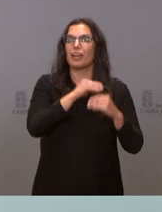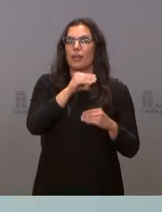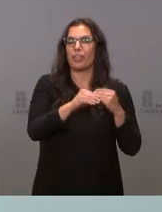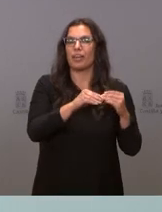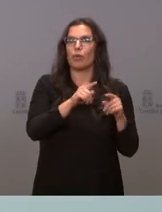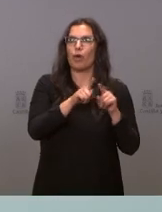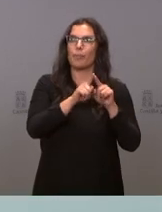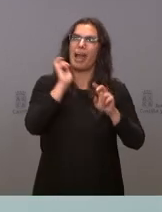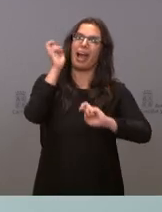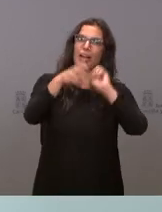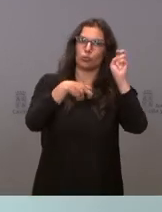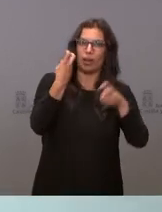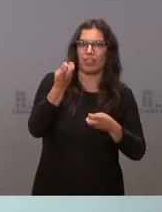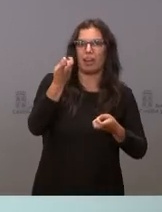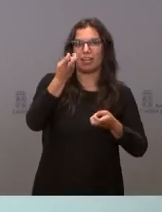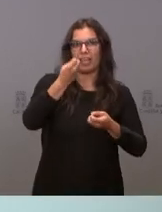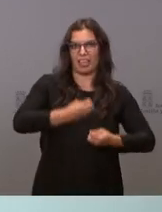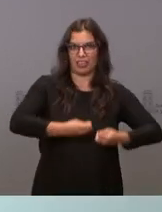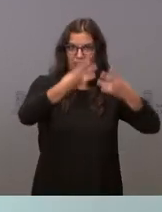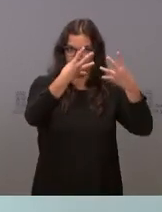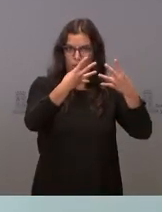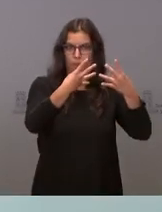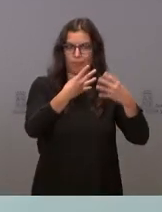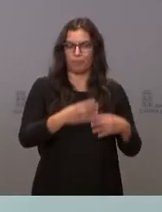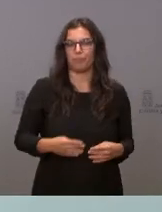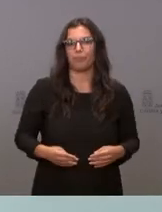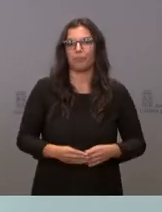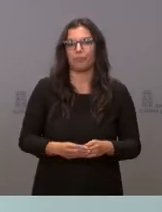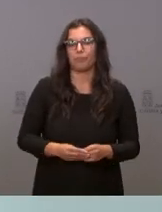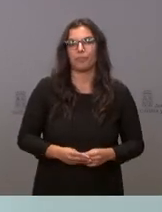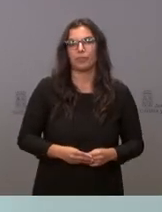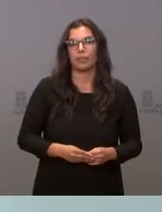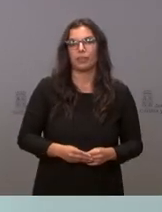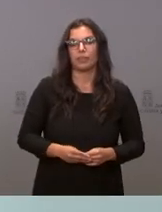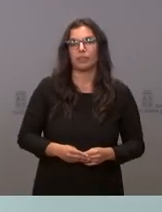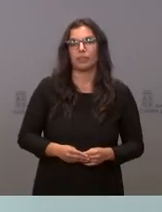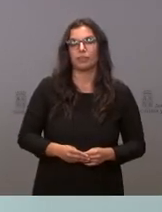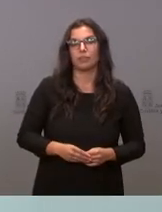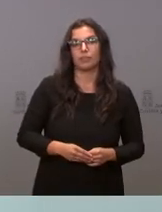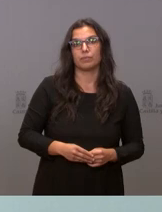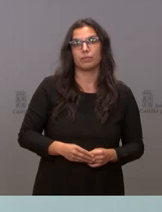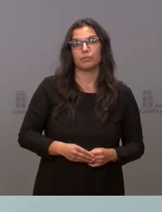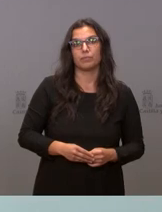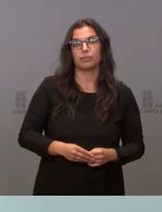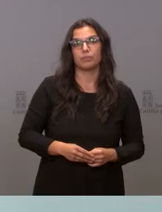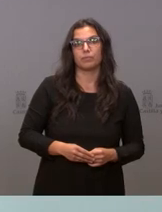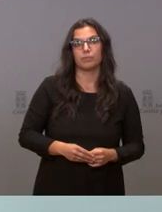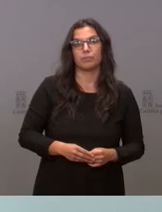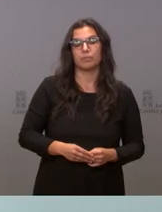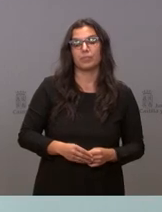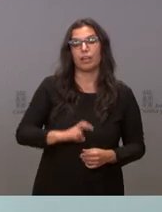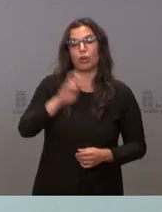actualizar las instalaciones y respecto del del ámbito de